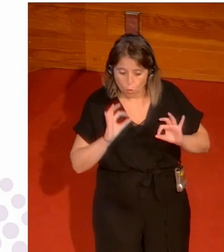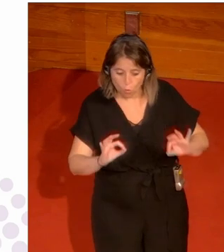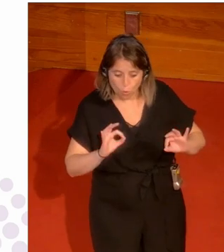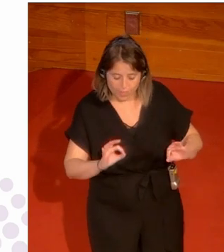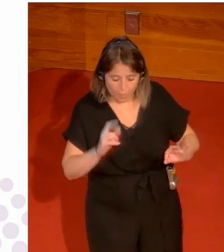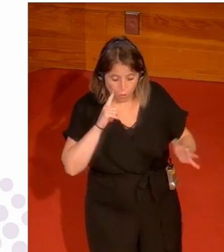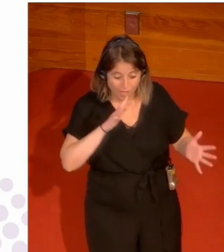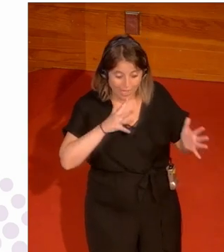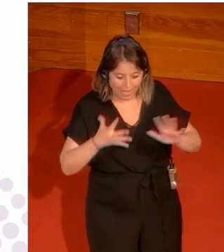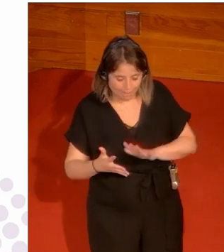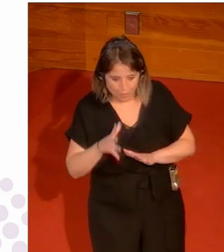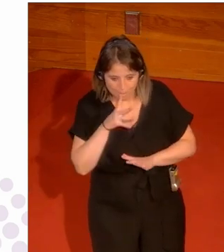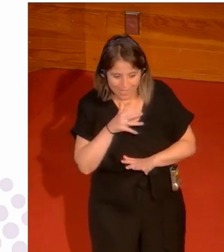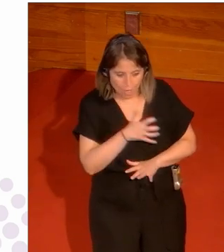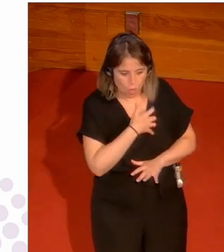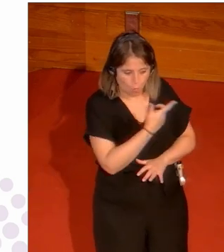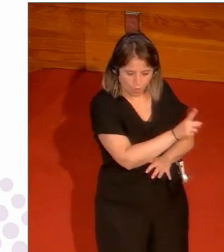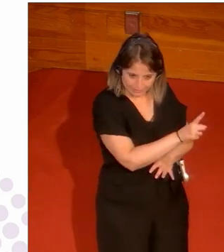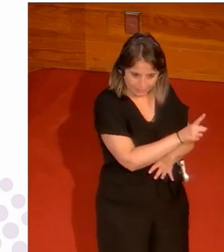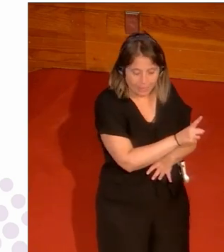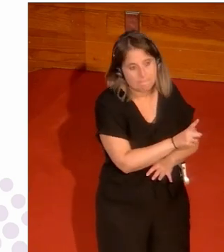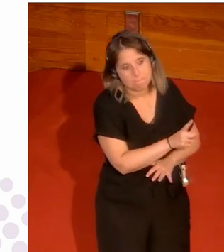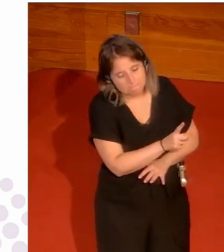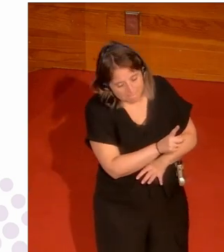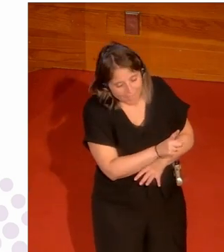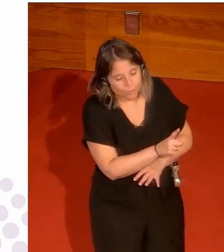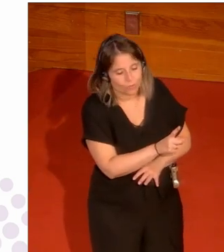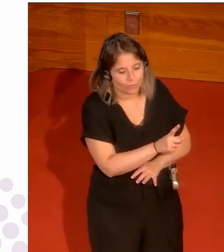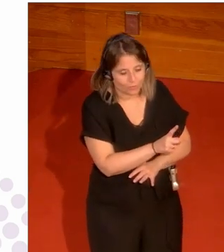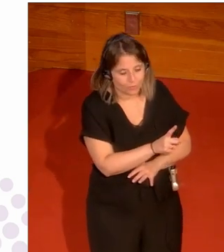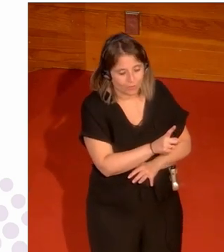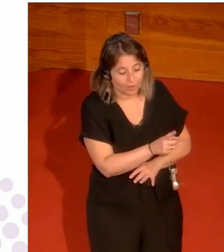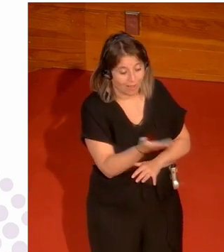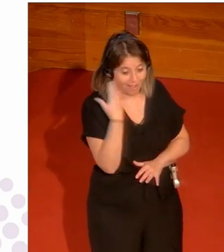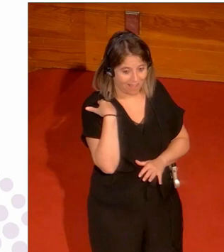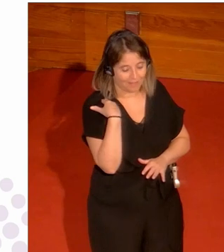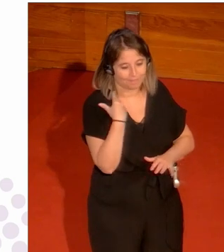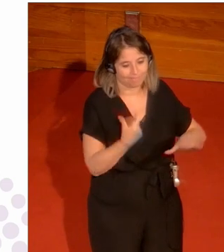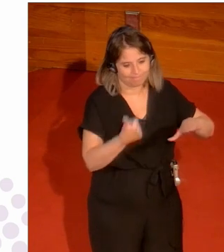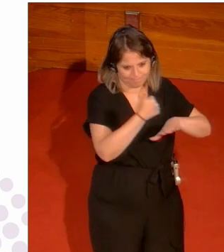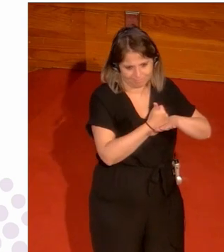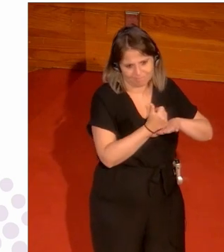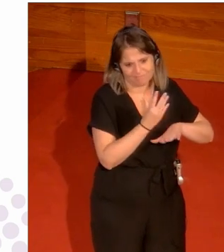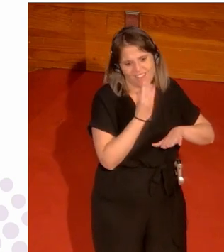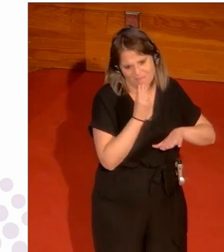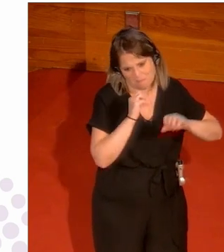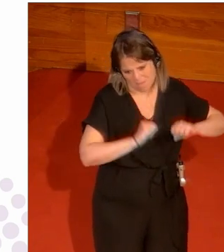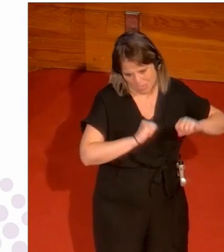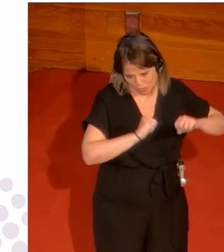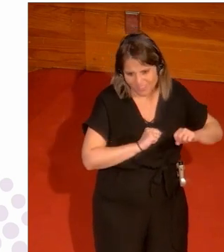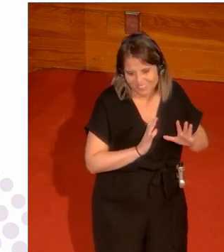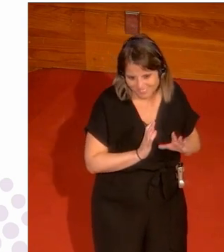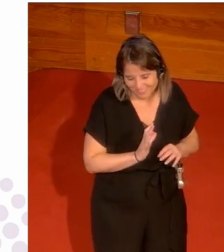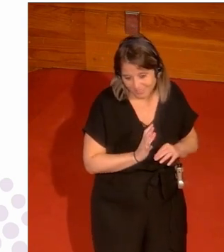para no molestar a los que estaban pero hacerles ver aparte que los que estaban los miembros del COI suelen tener una edad bastante avanzada eran de